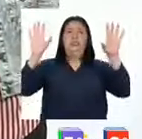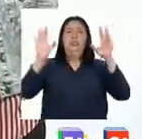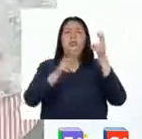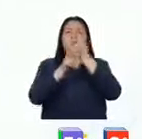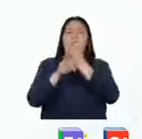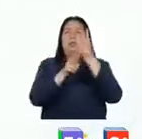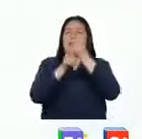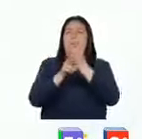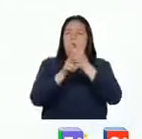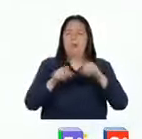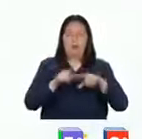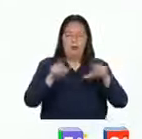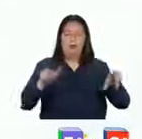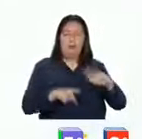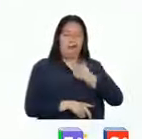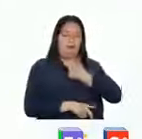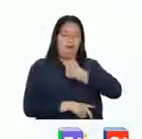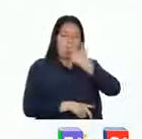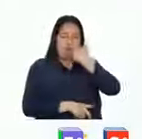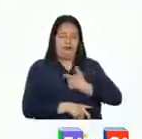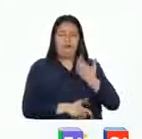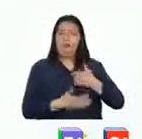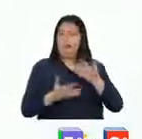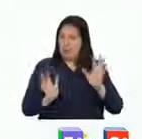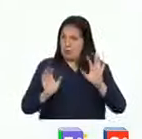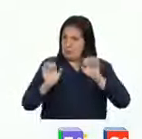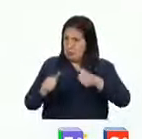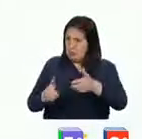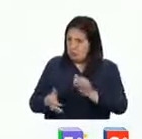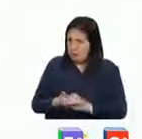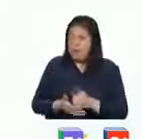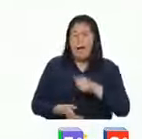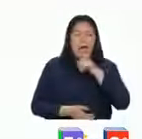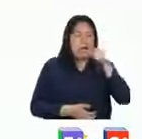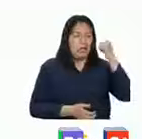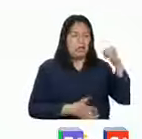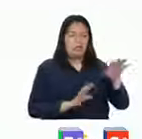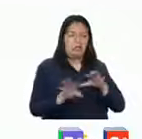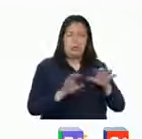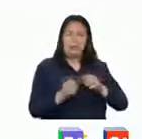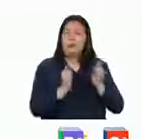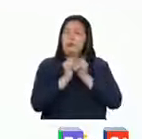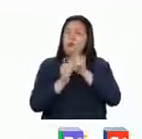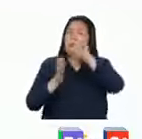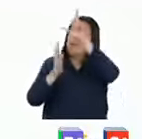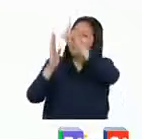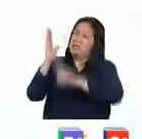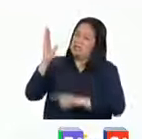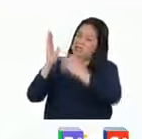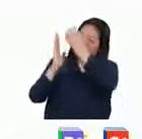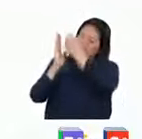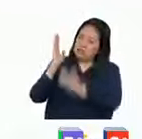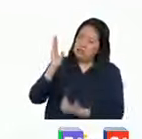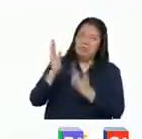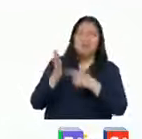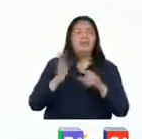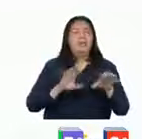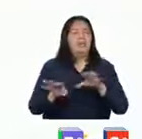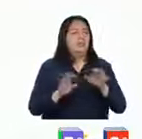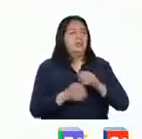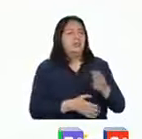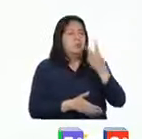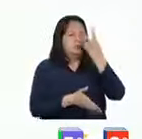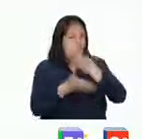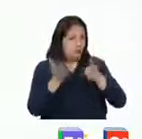espacio personal. Con el fin de alcanzar el éxito en nuestro reto, el día de ayer elaboramos juntos una lista de actividades para desarrollar durante las